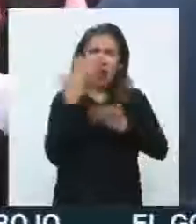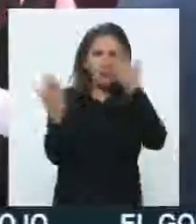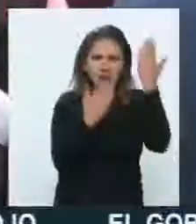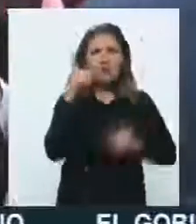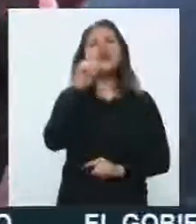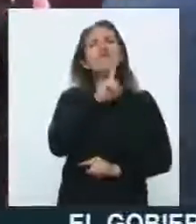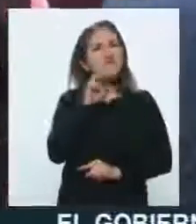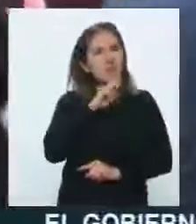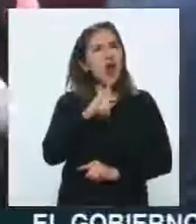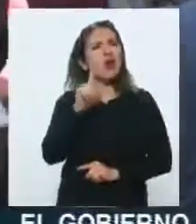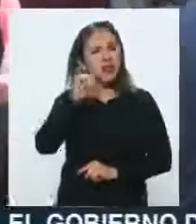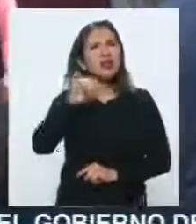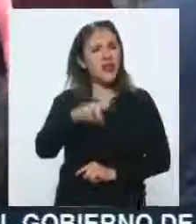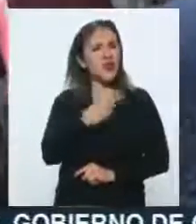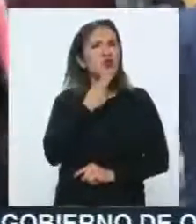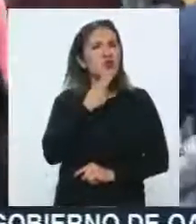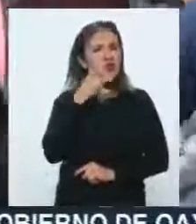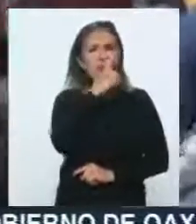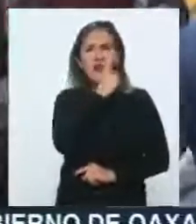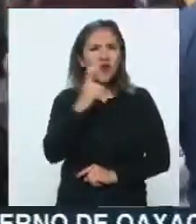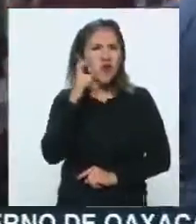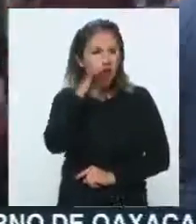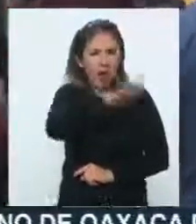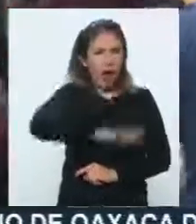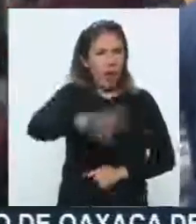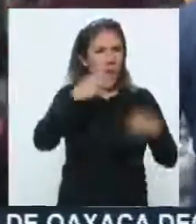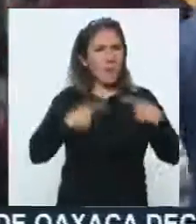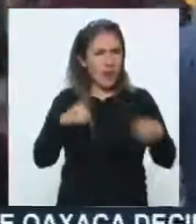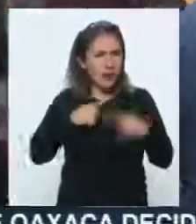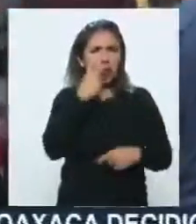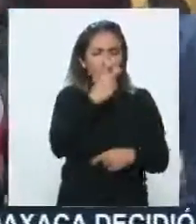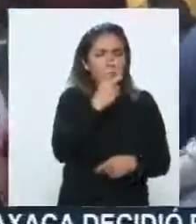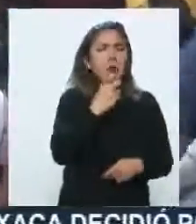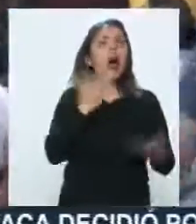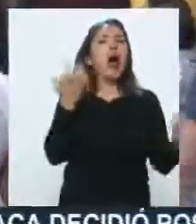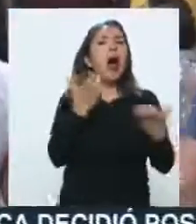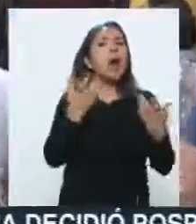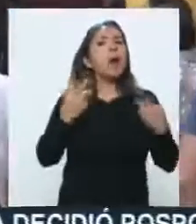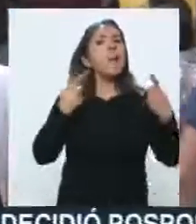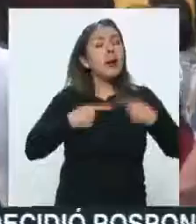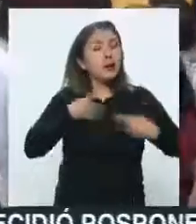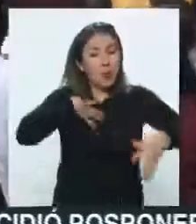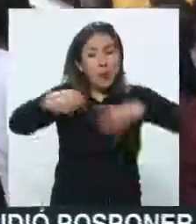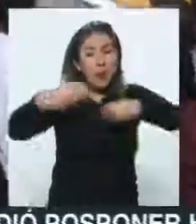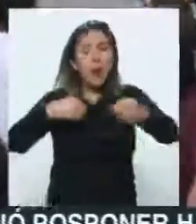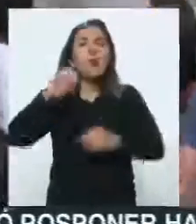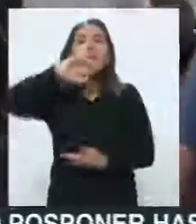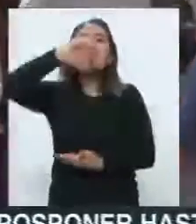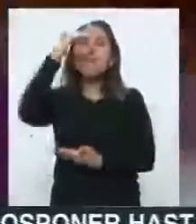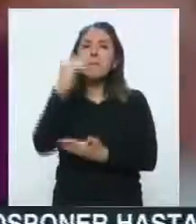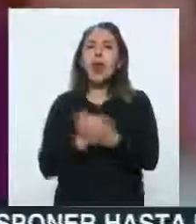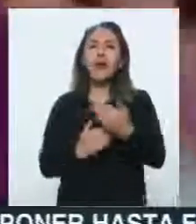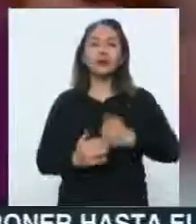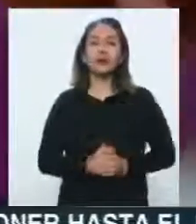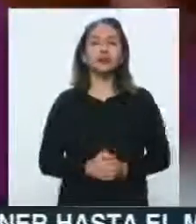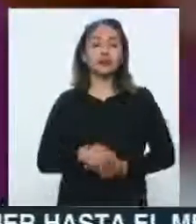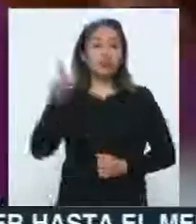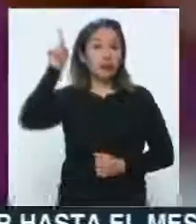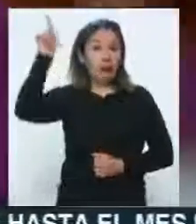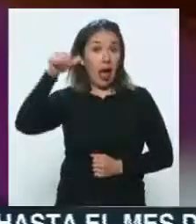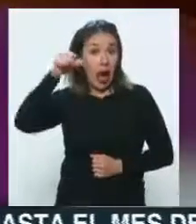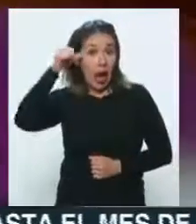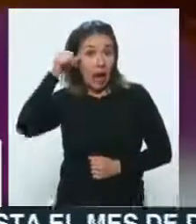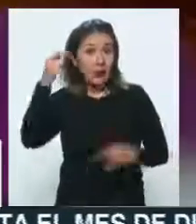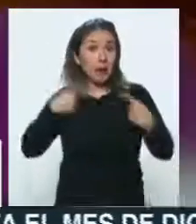recomendaron el uso de cubrebocas en la población lograron aplanar la curva de contagio. En Asia, pues la gente